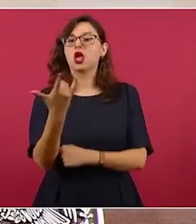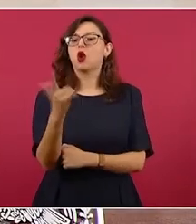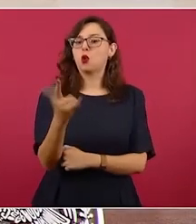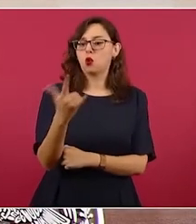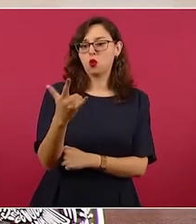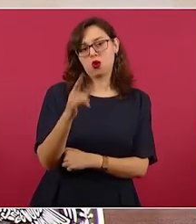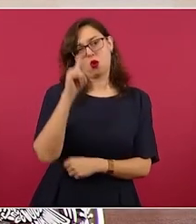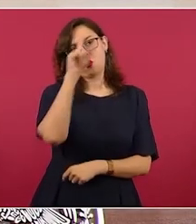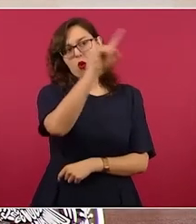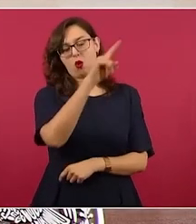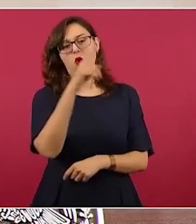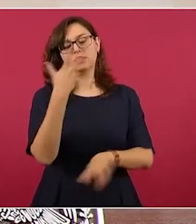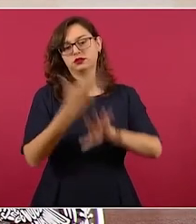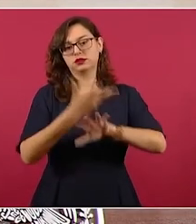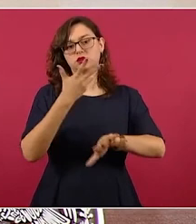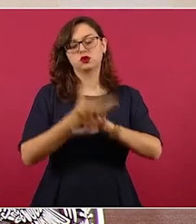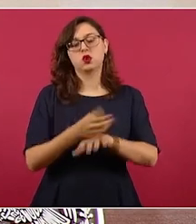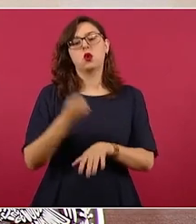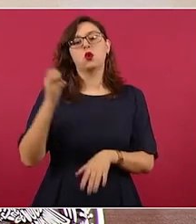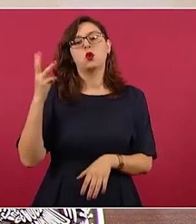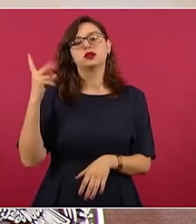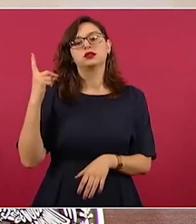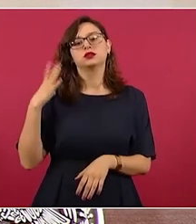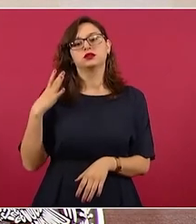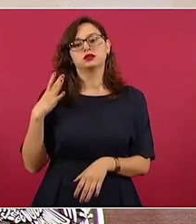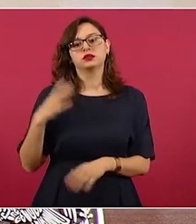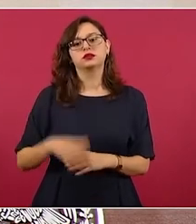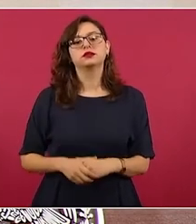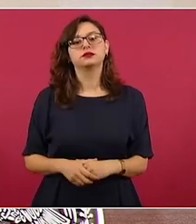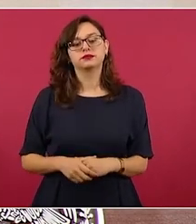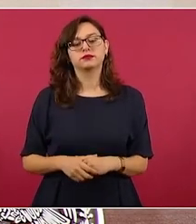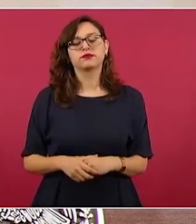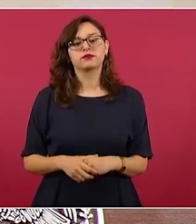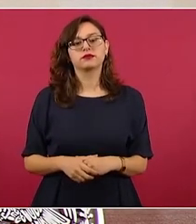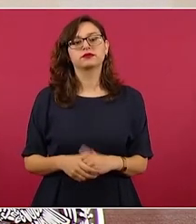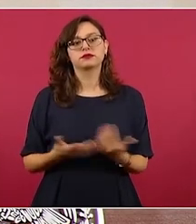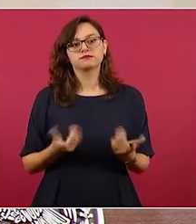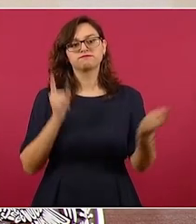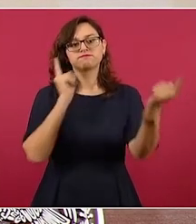nos vamos a entrevistar con el presidente Biden